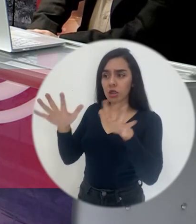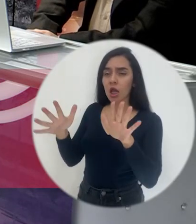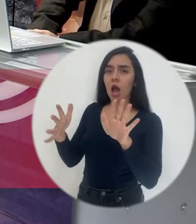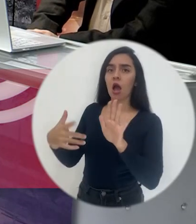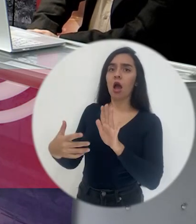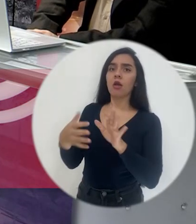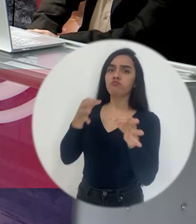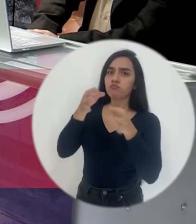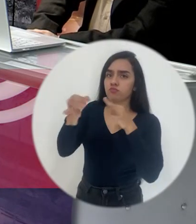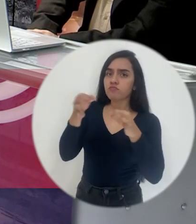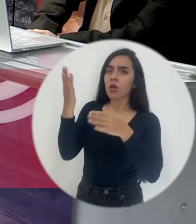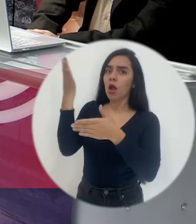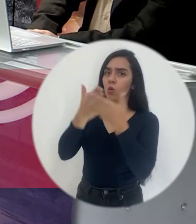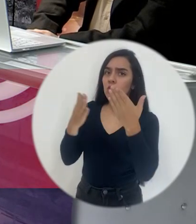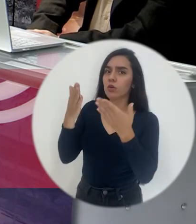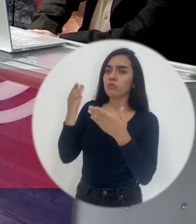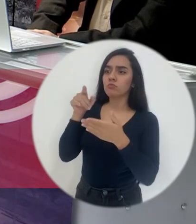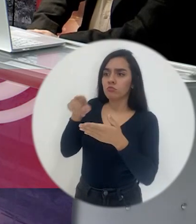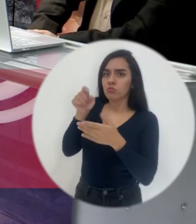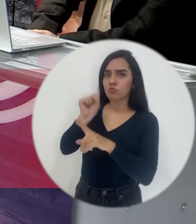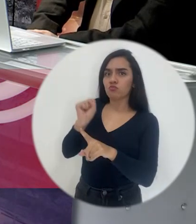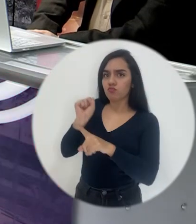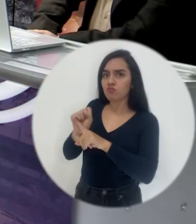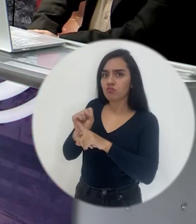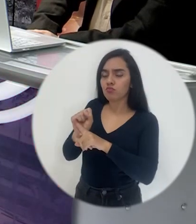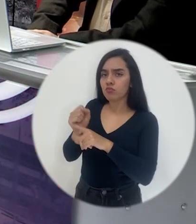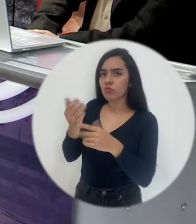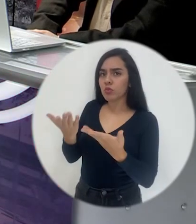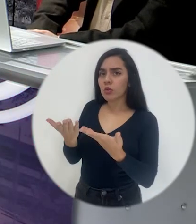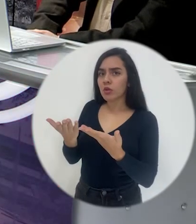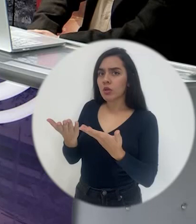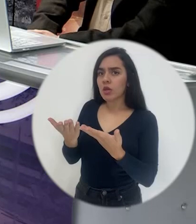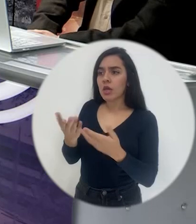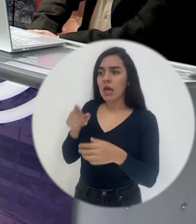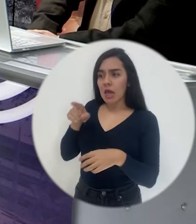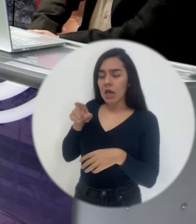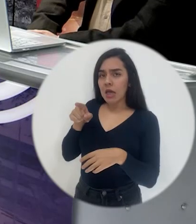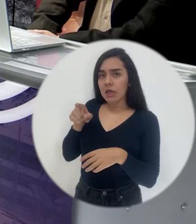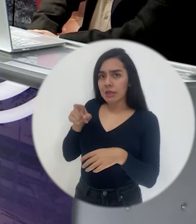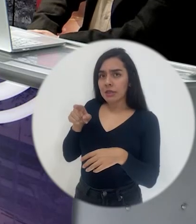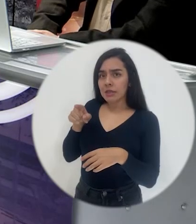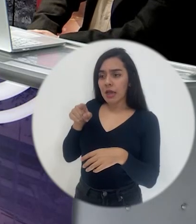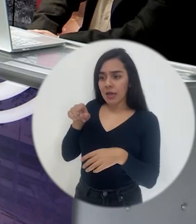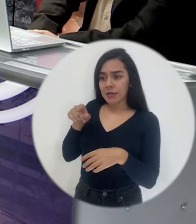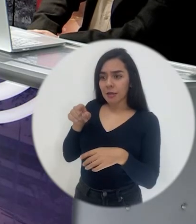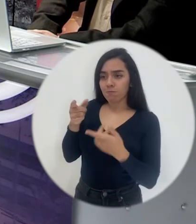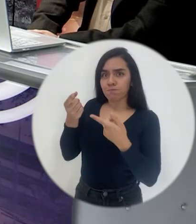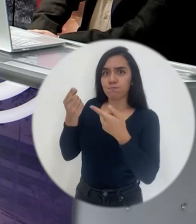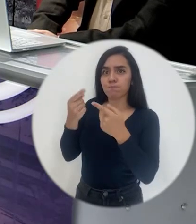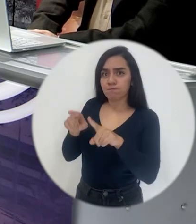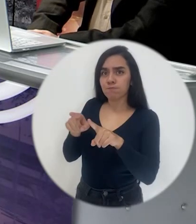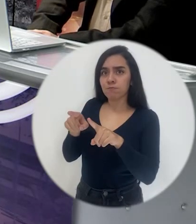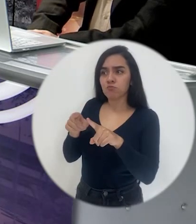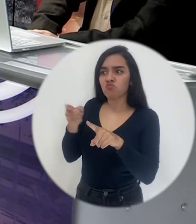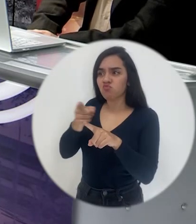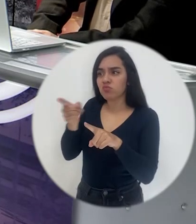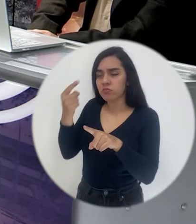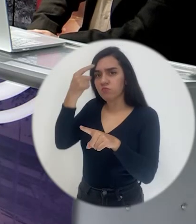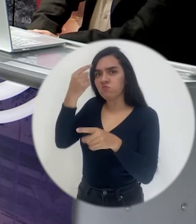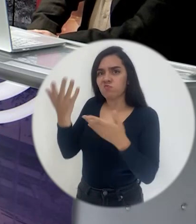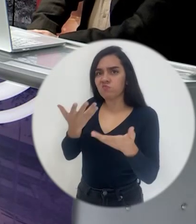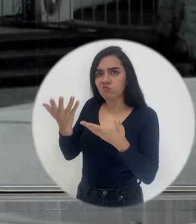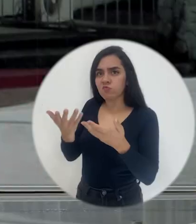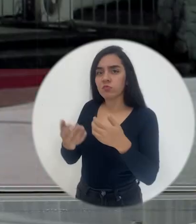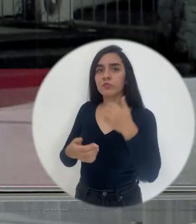manifestado en torno a este tema en varias oportunidades. ¿Qué tan preocupante es la situación nacional desde los números que ustedes